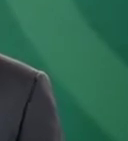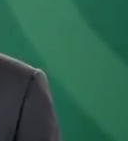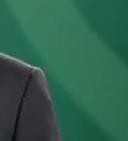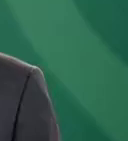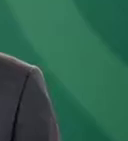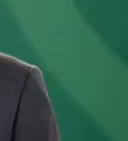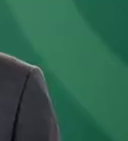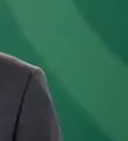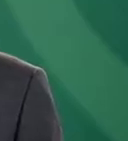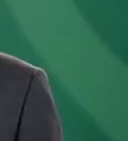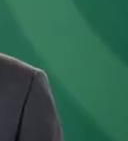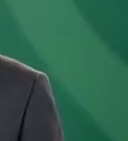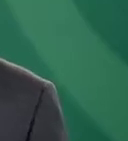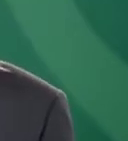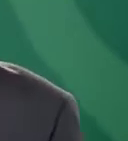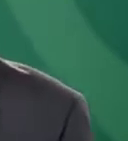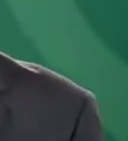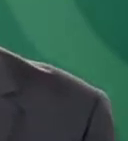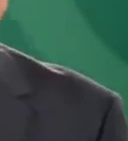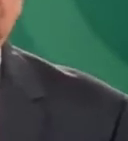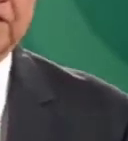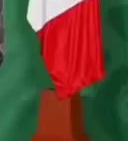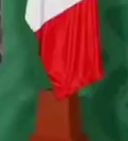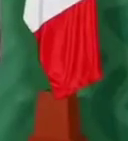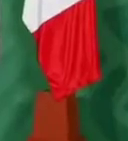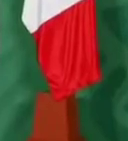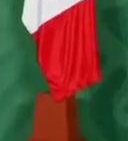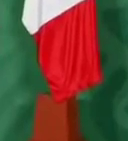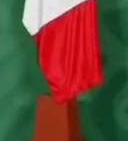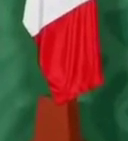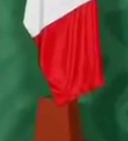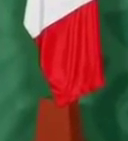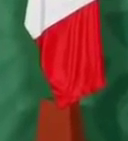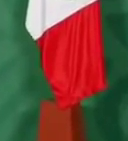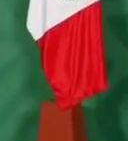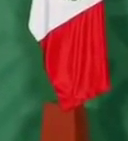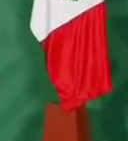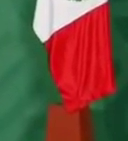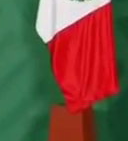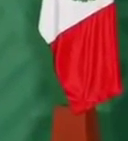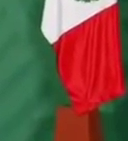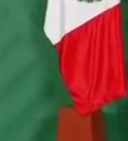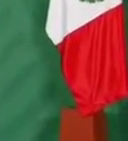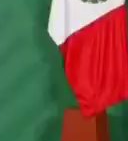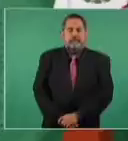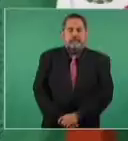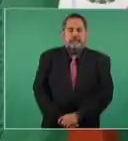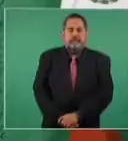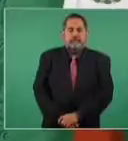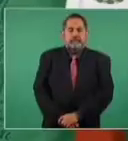buscaban al mismo tiempo que la independencia, la justicia.